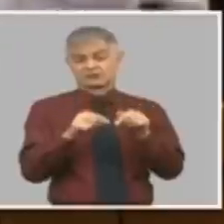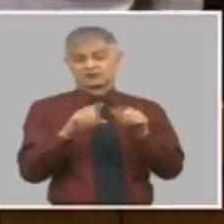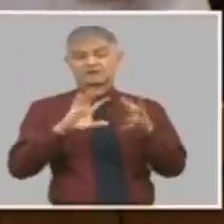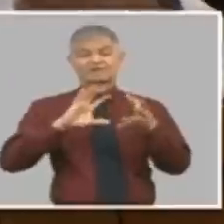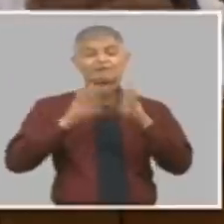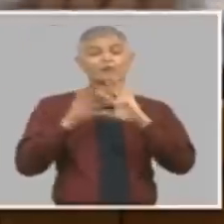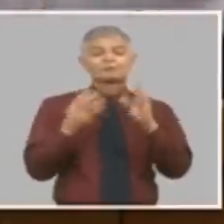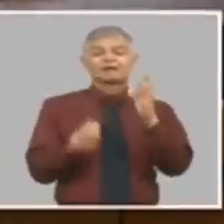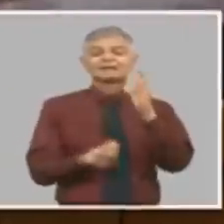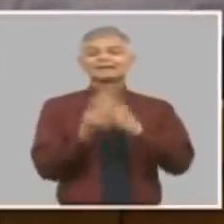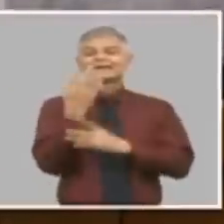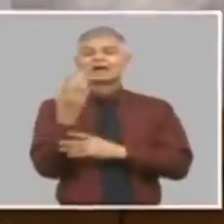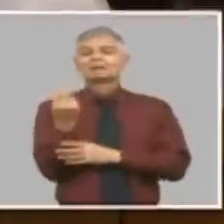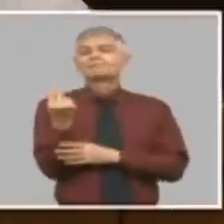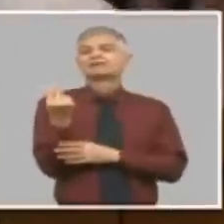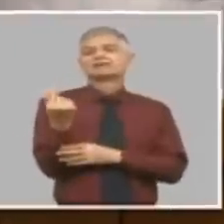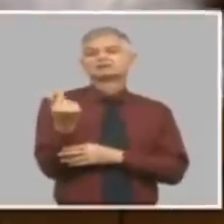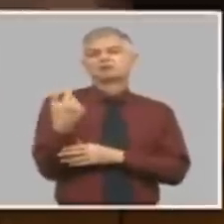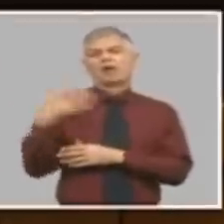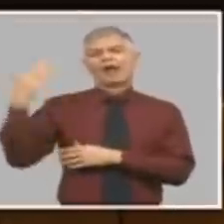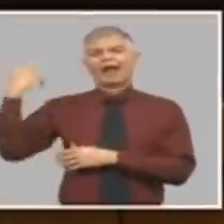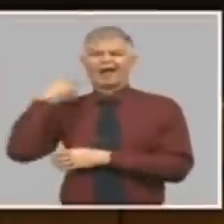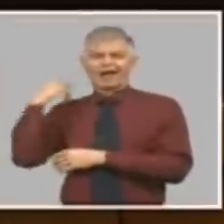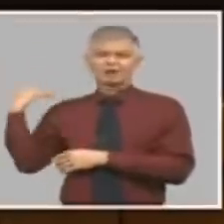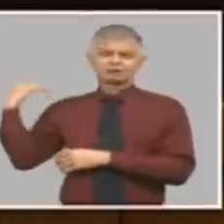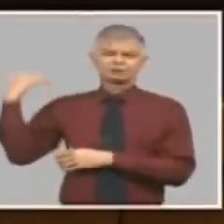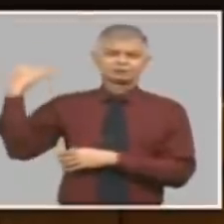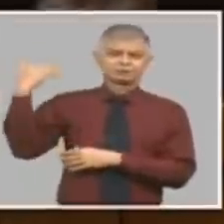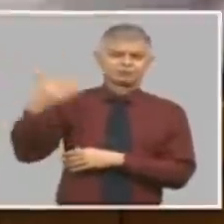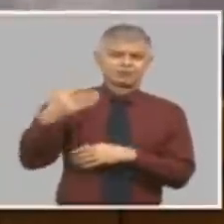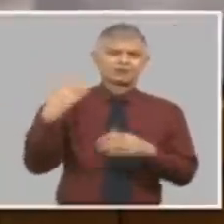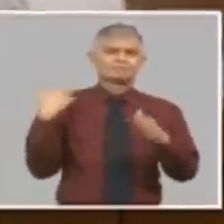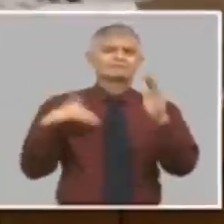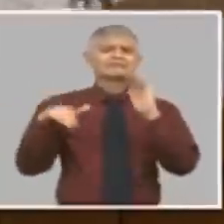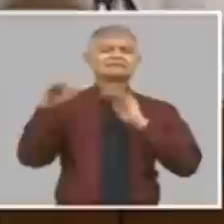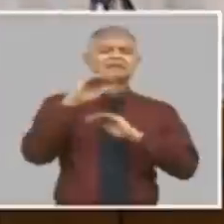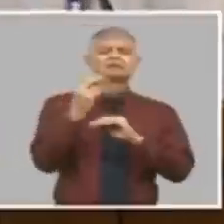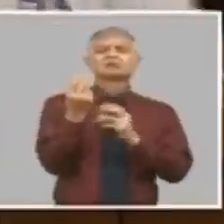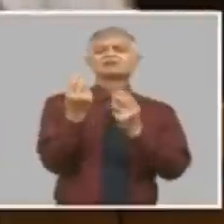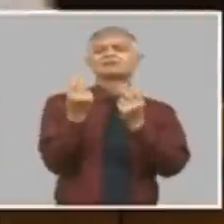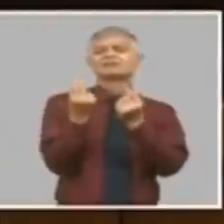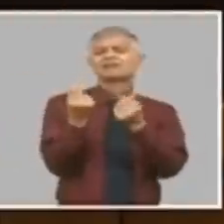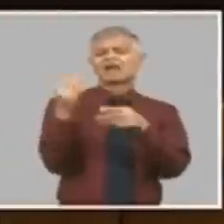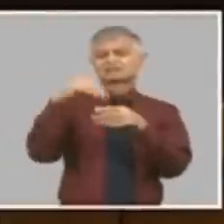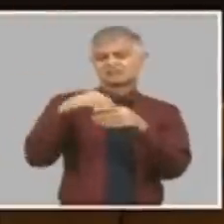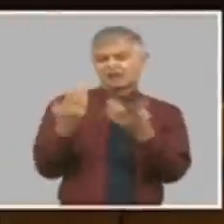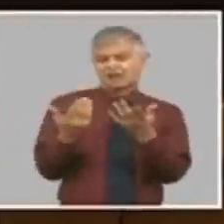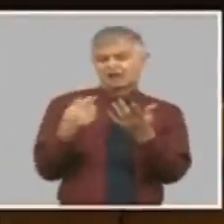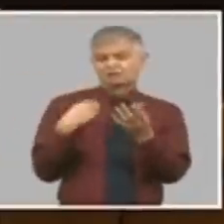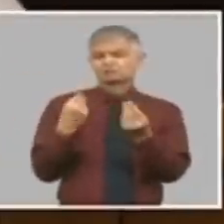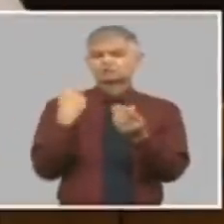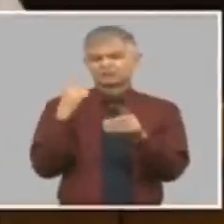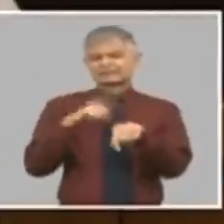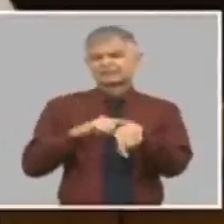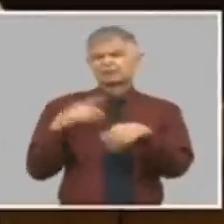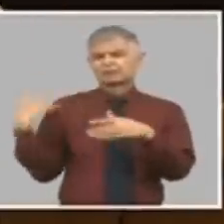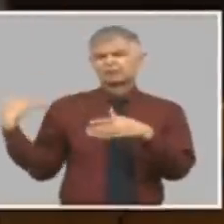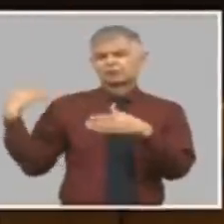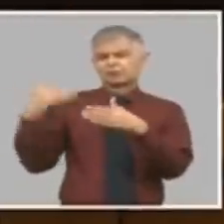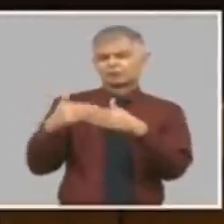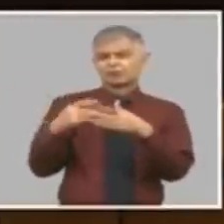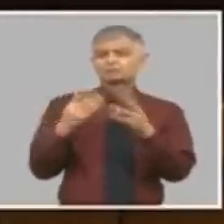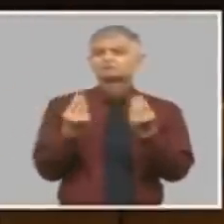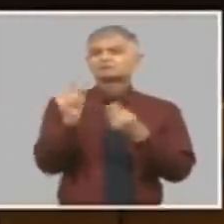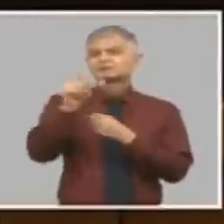de formar precios que se ha venido abandonando hace varios años ya con el ministerio de finanzas pero que durante mucho tiempo lo pusimos y muchas personas